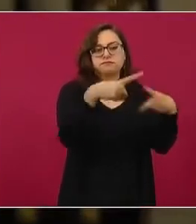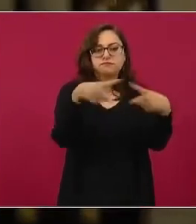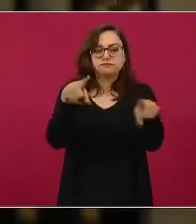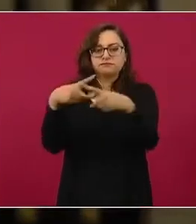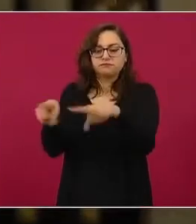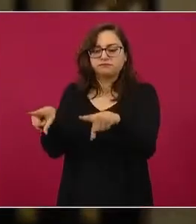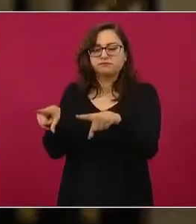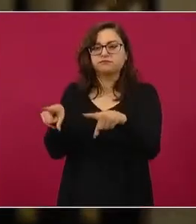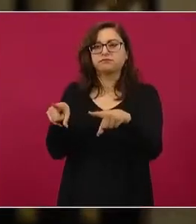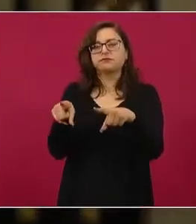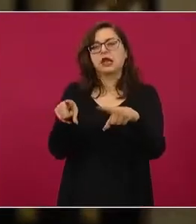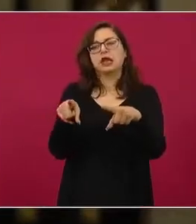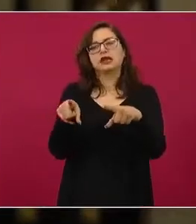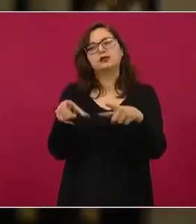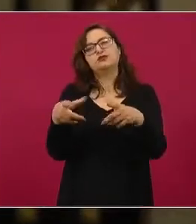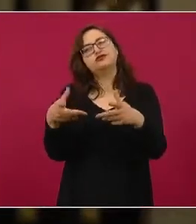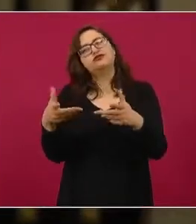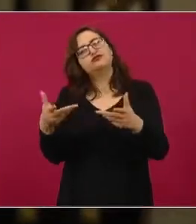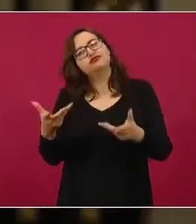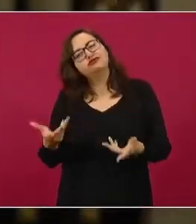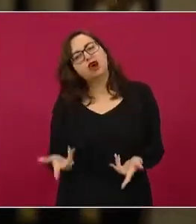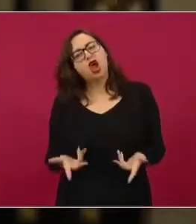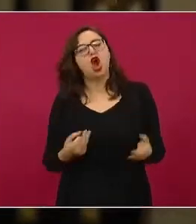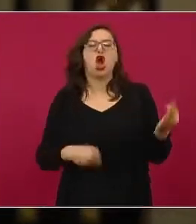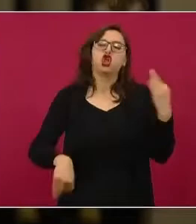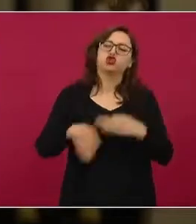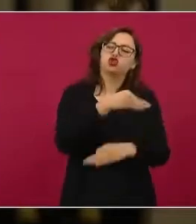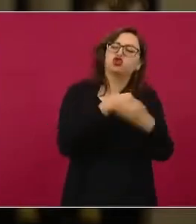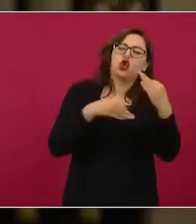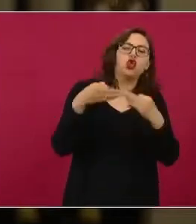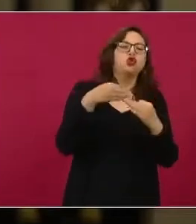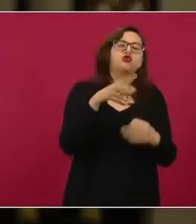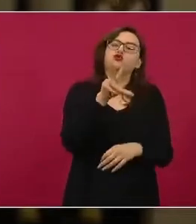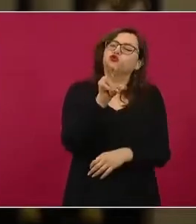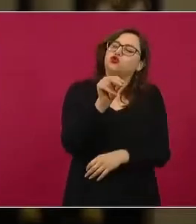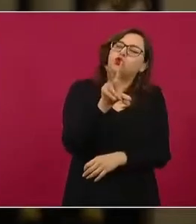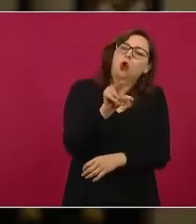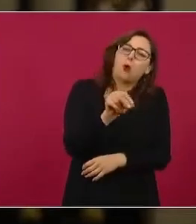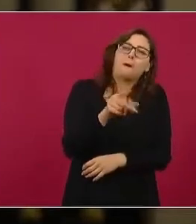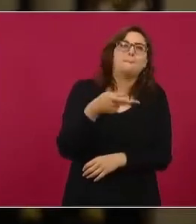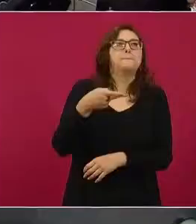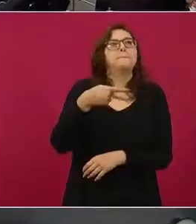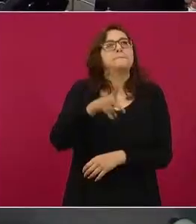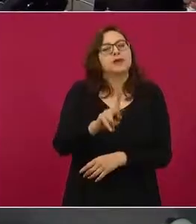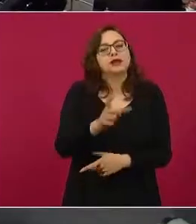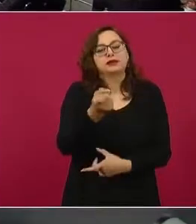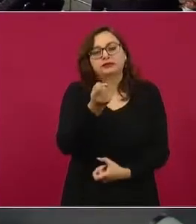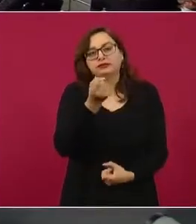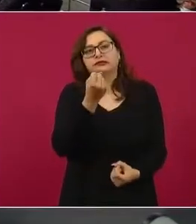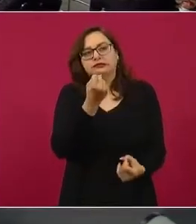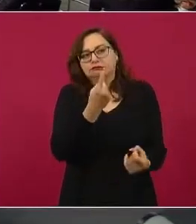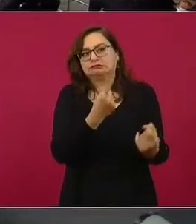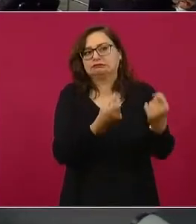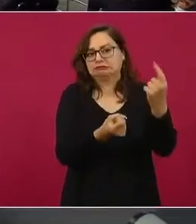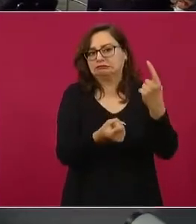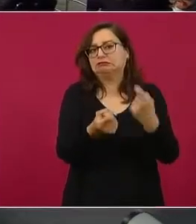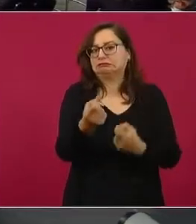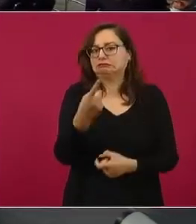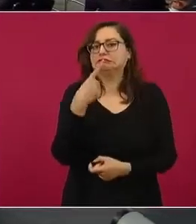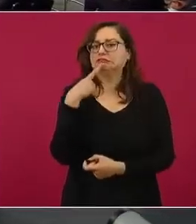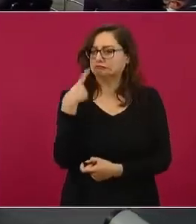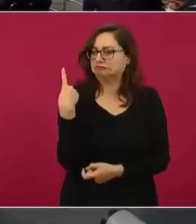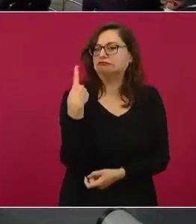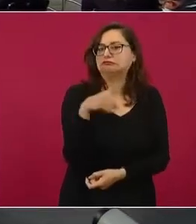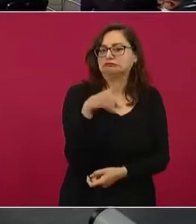casos, no en todos, de los consulados, donde nuestros migrantes se han quejado el tema de las